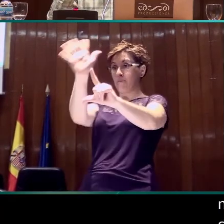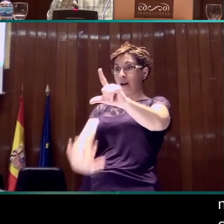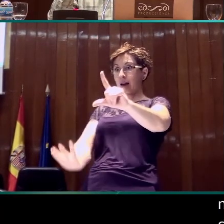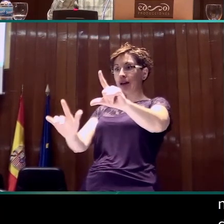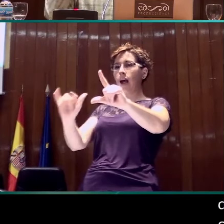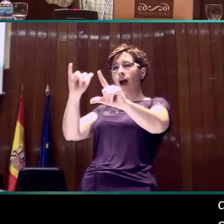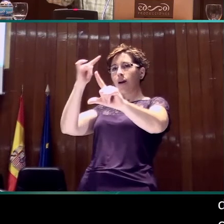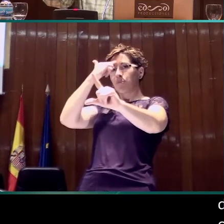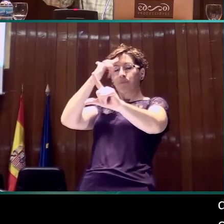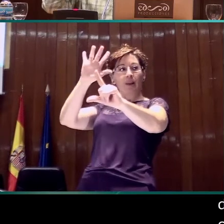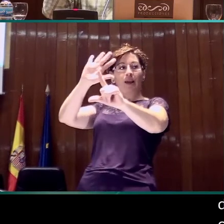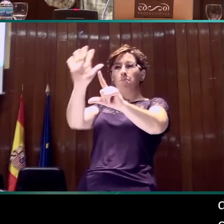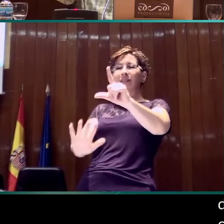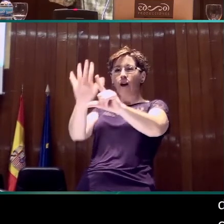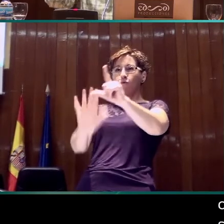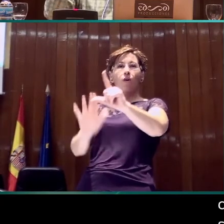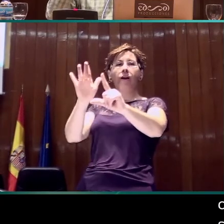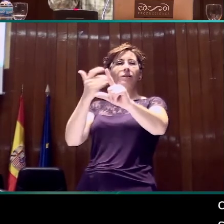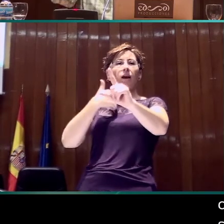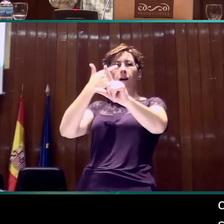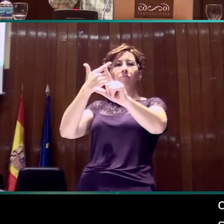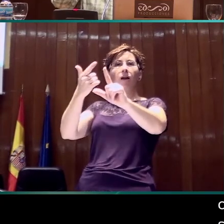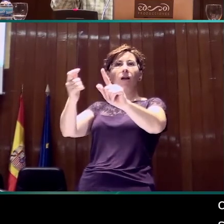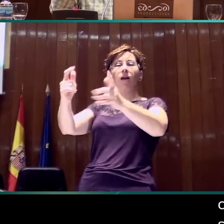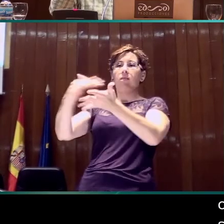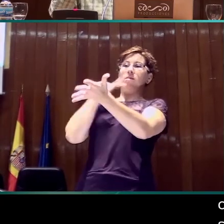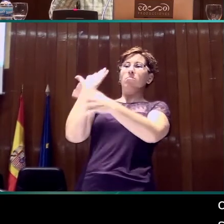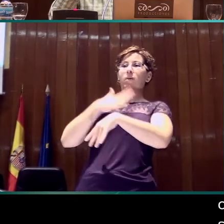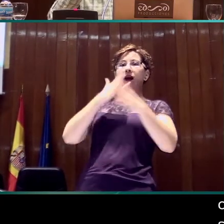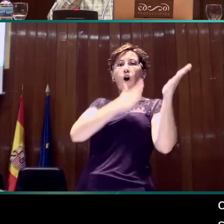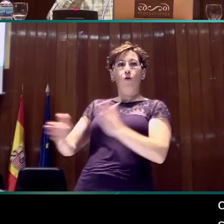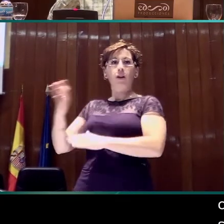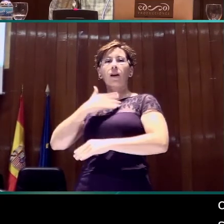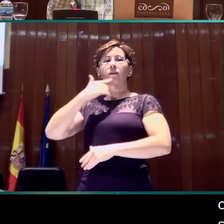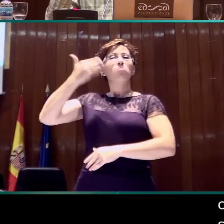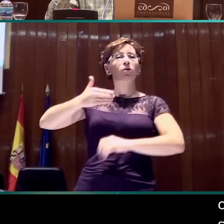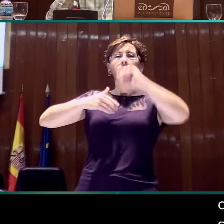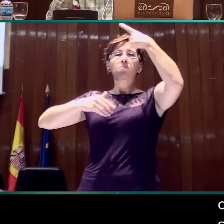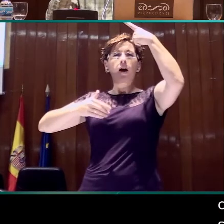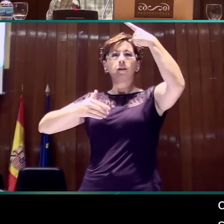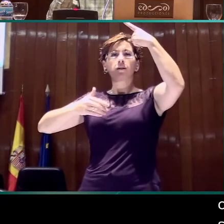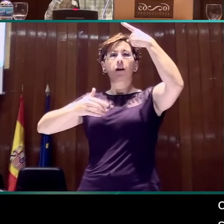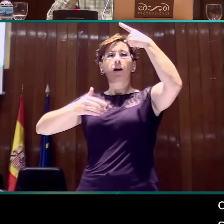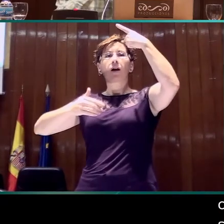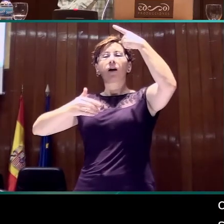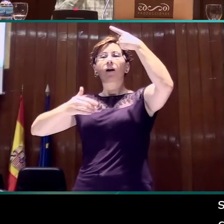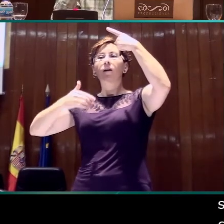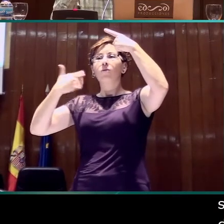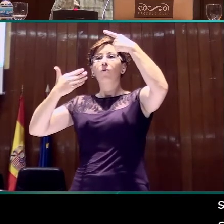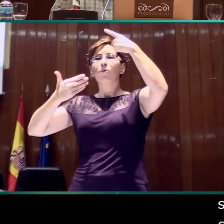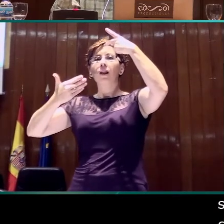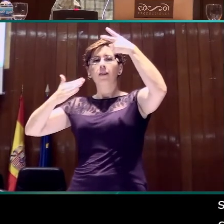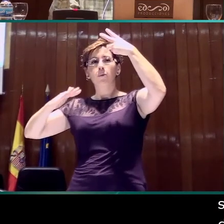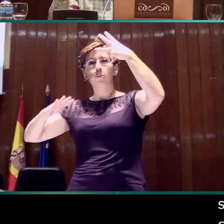como que arriba está lo más importante, lo más relevante y vamos bajando en la lista hacia lo menos relevante, lo menos importante,